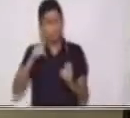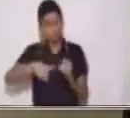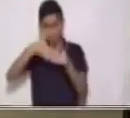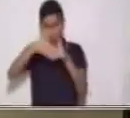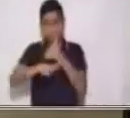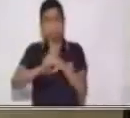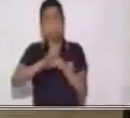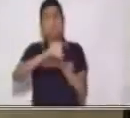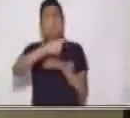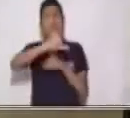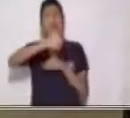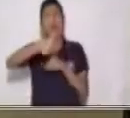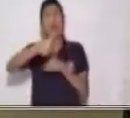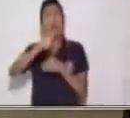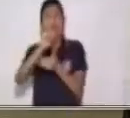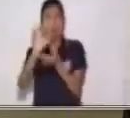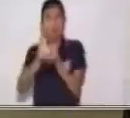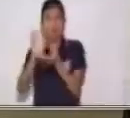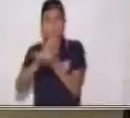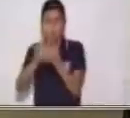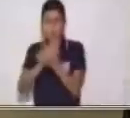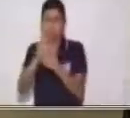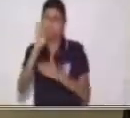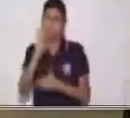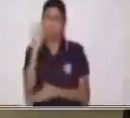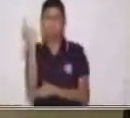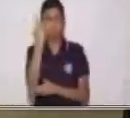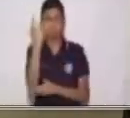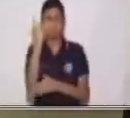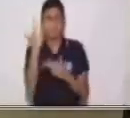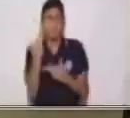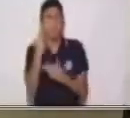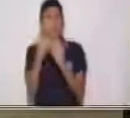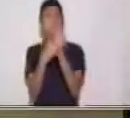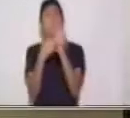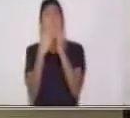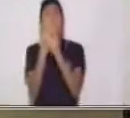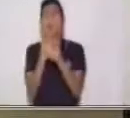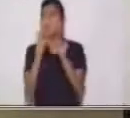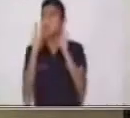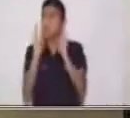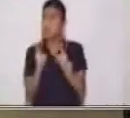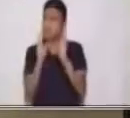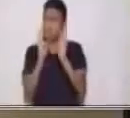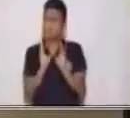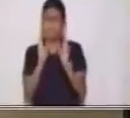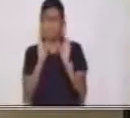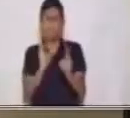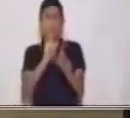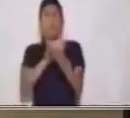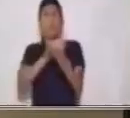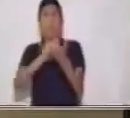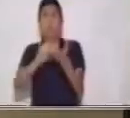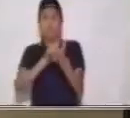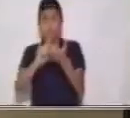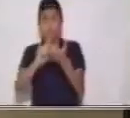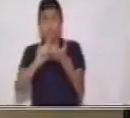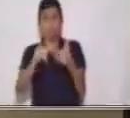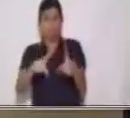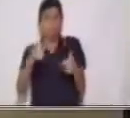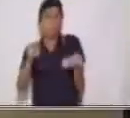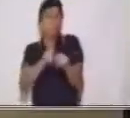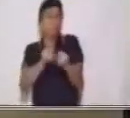con agua y jabón. Eso es muy importante, que tus manos estén siempre, siempre limpias. También